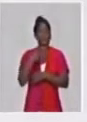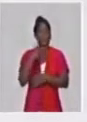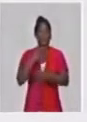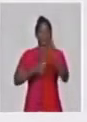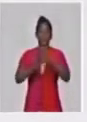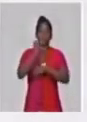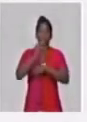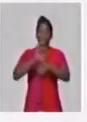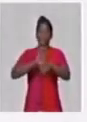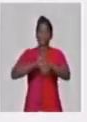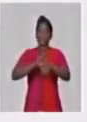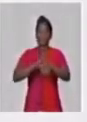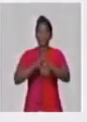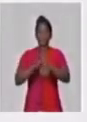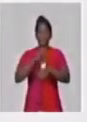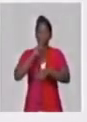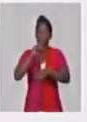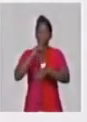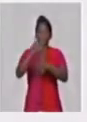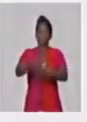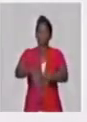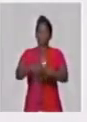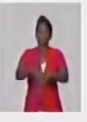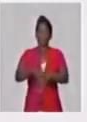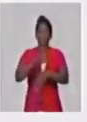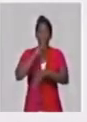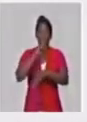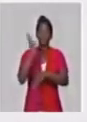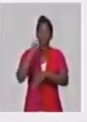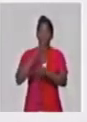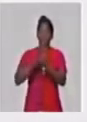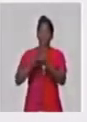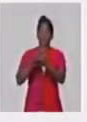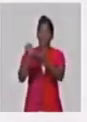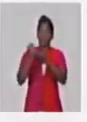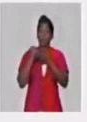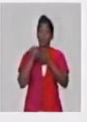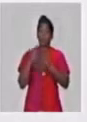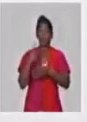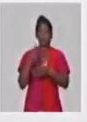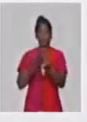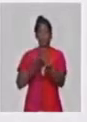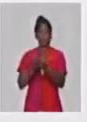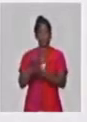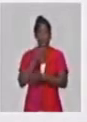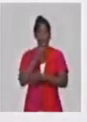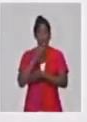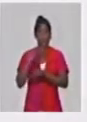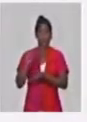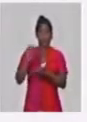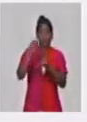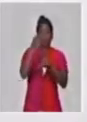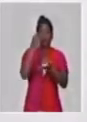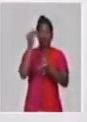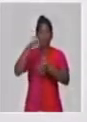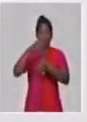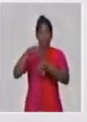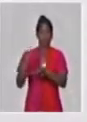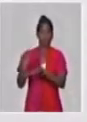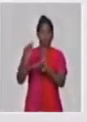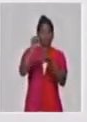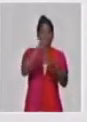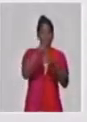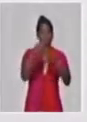y que no pueden tener acceso, no tienen familia que les lleve el alimento. Se incrementa también en la comida para llevar de línea